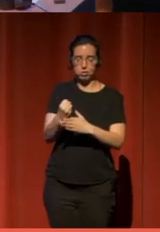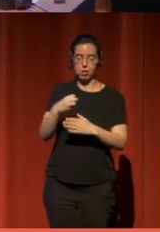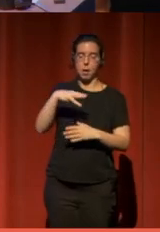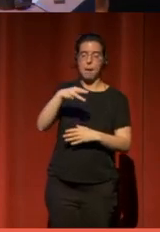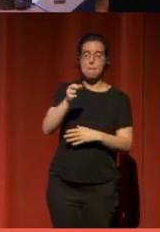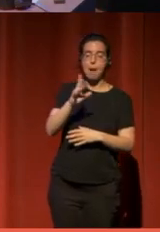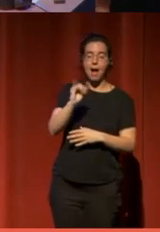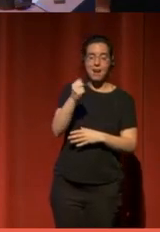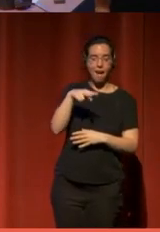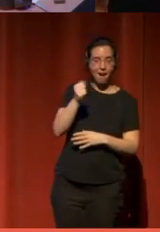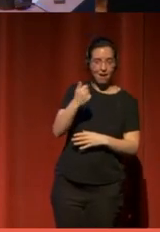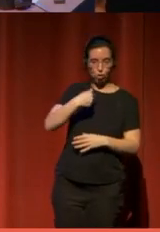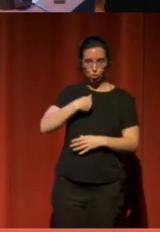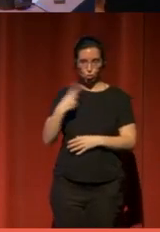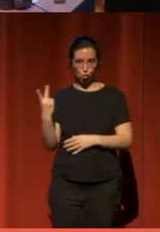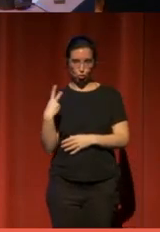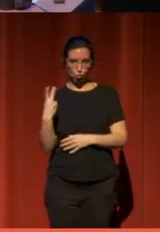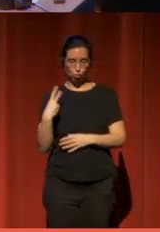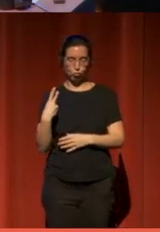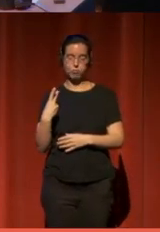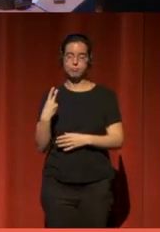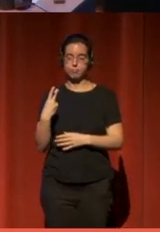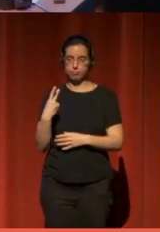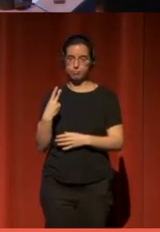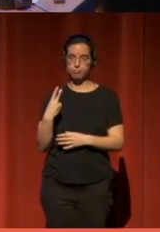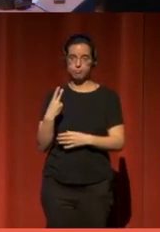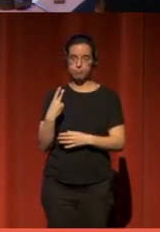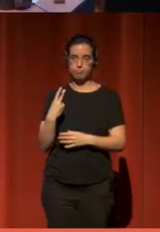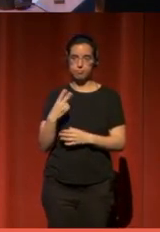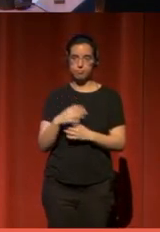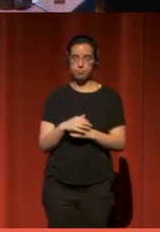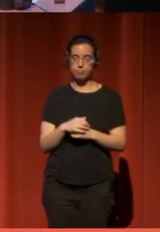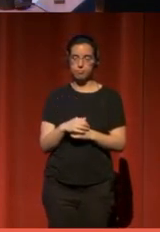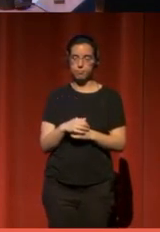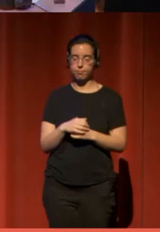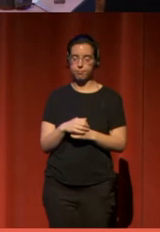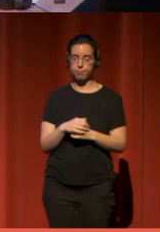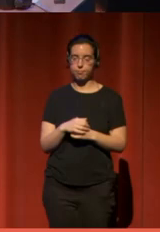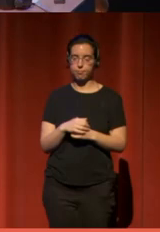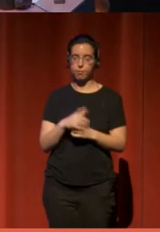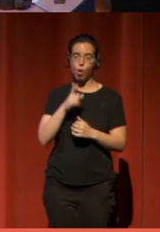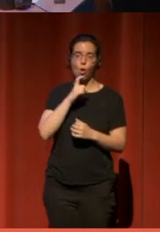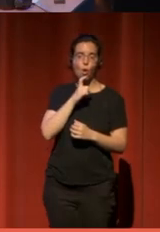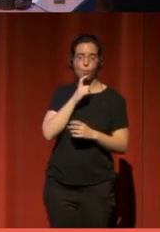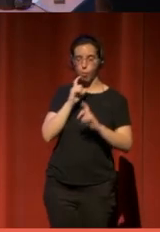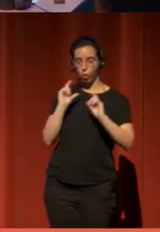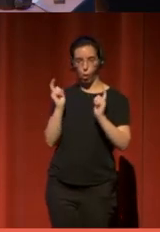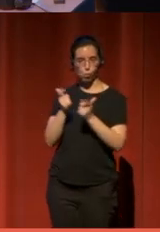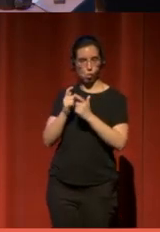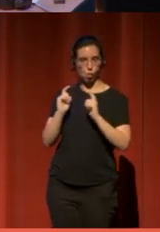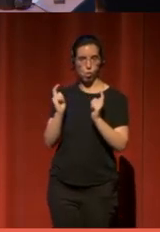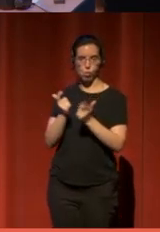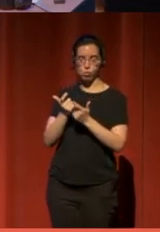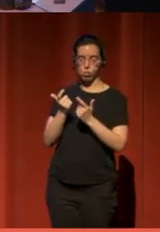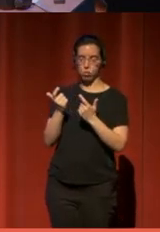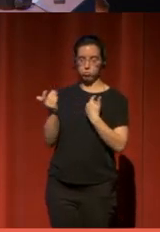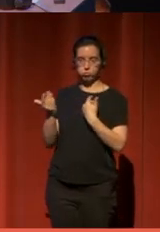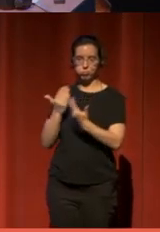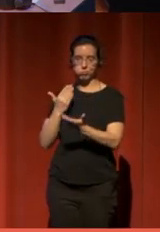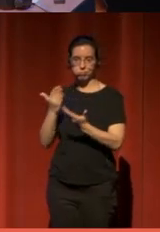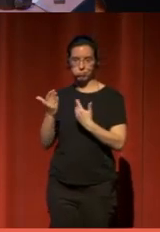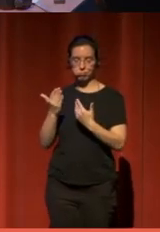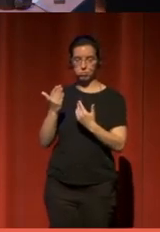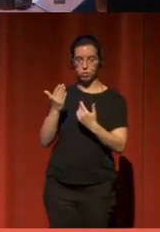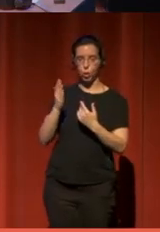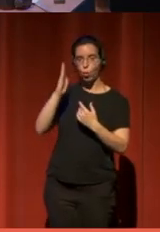Cancela y yo, a través de reuniones, tutorías